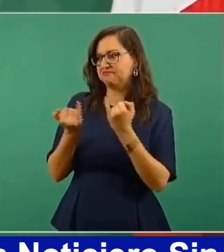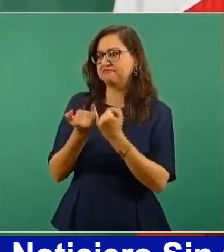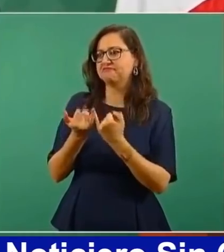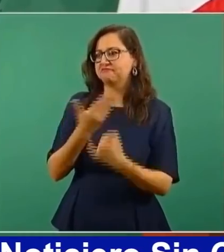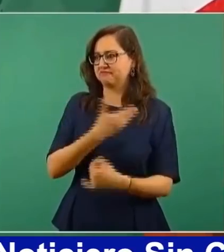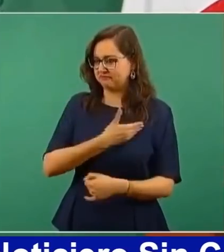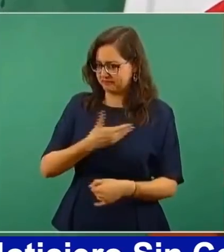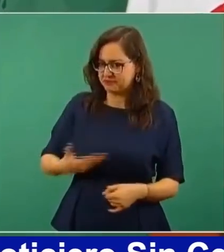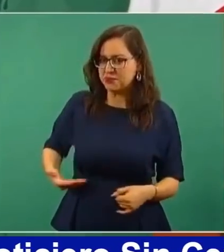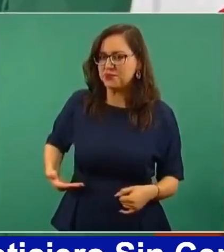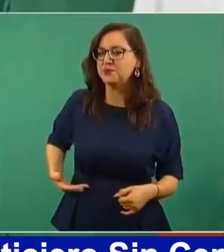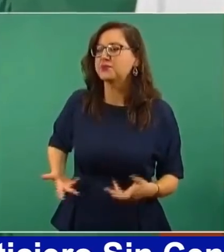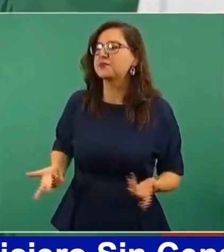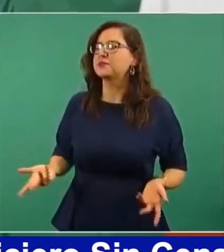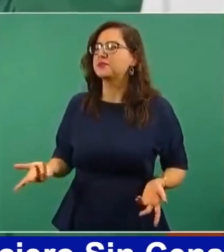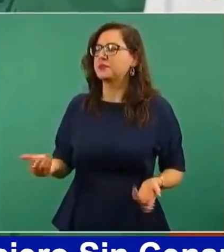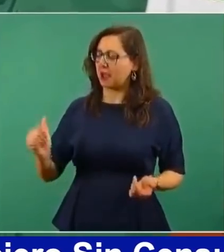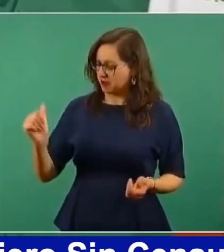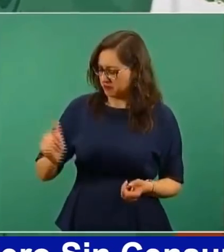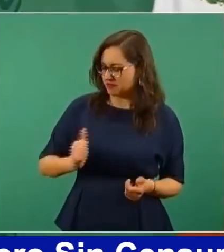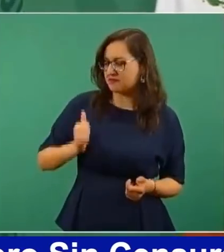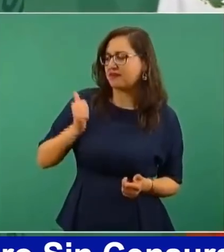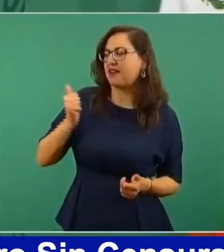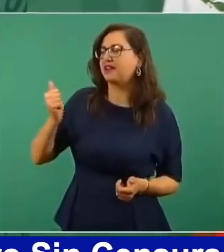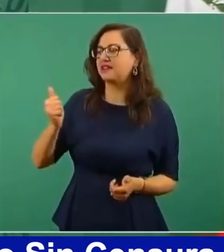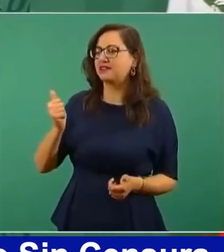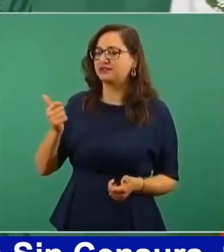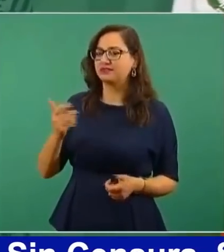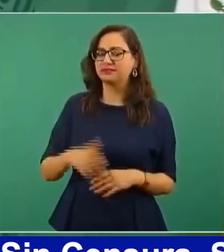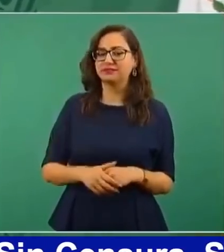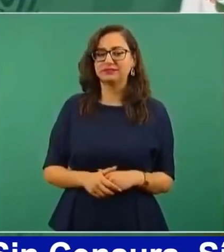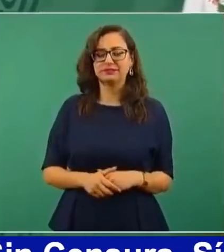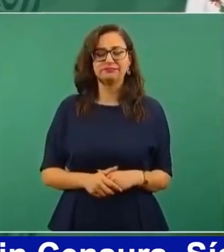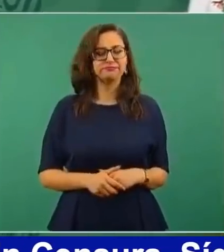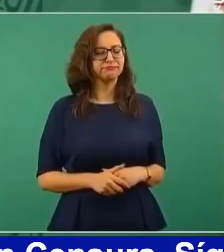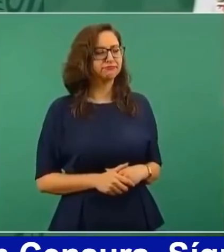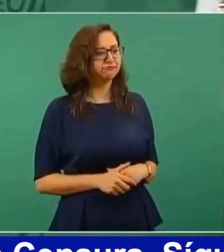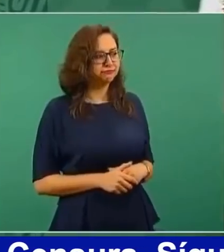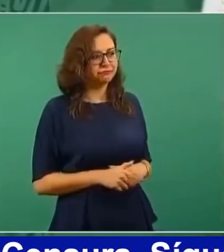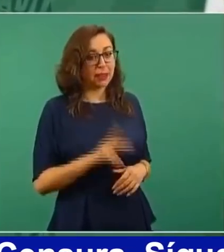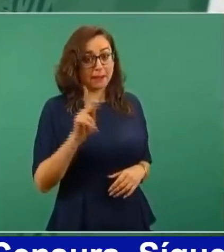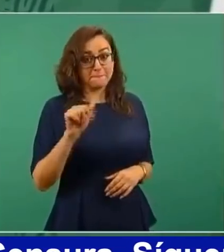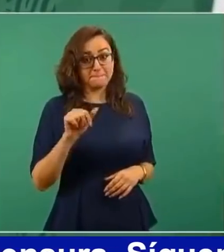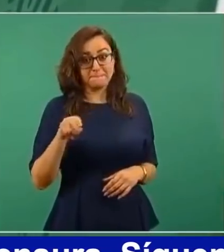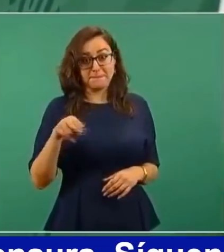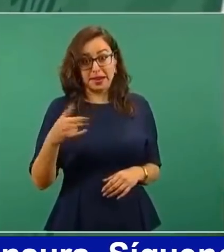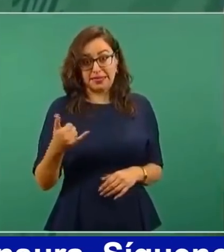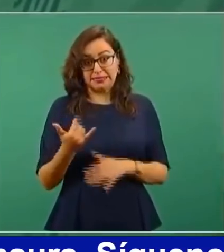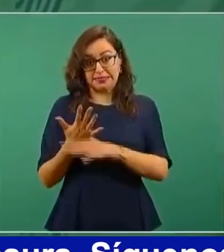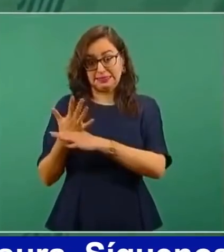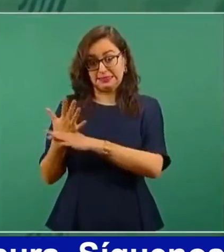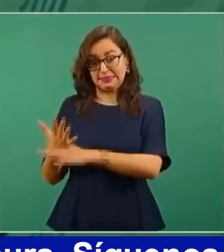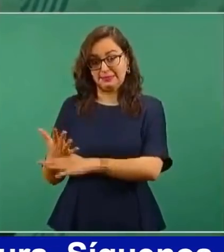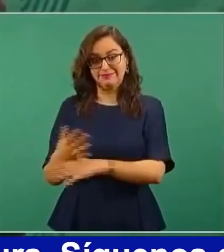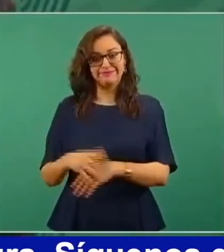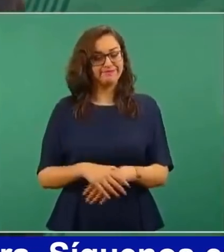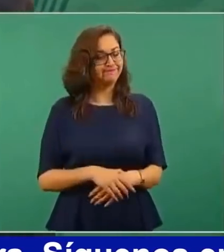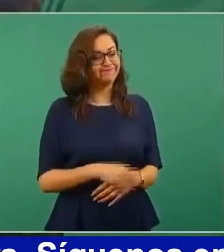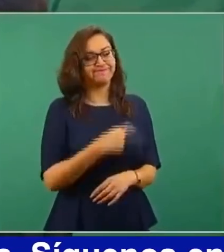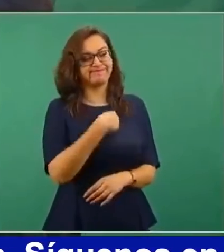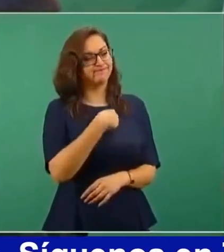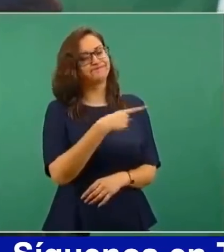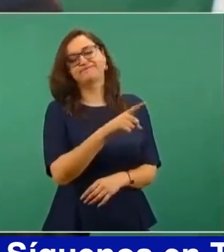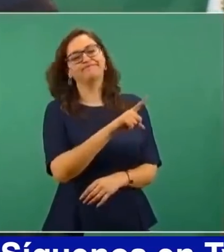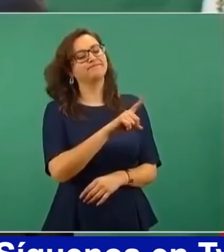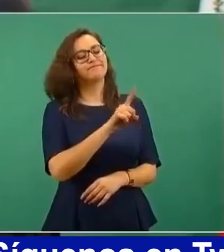búsquela y le contesta Pani no puedo yo